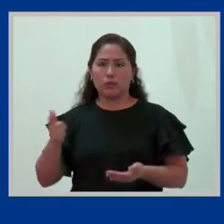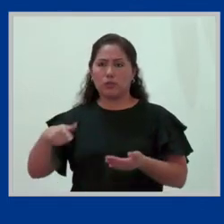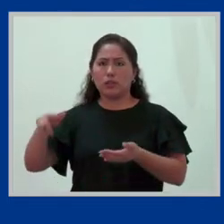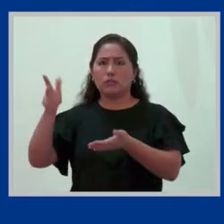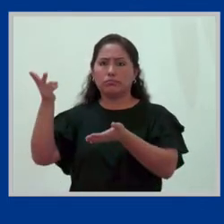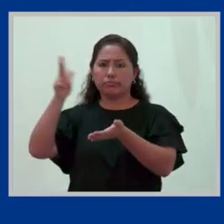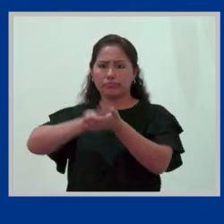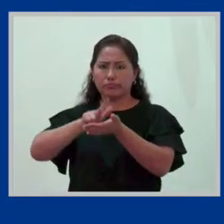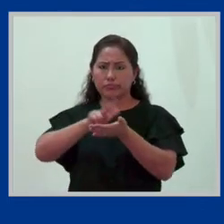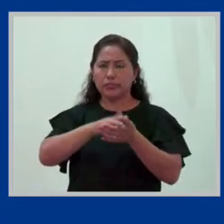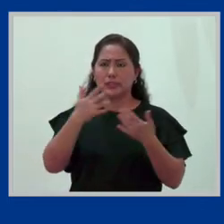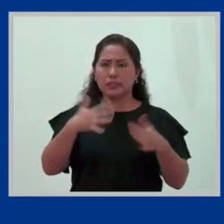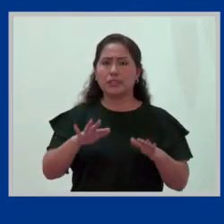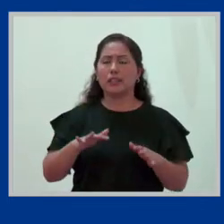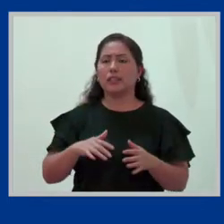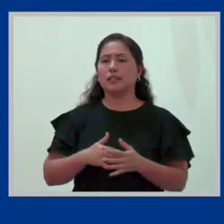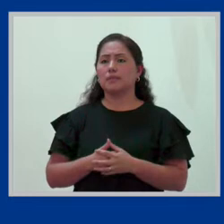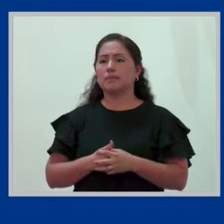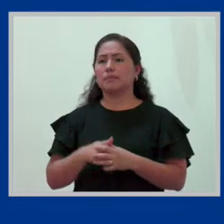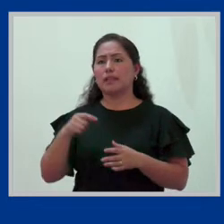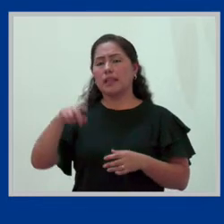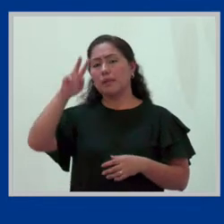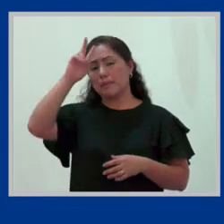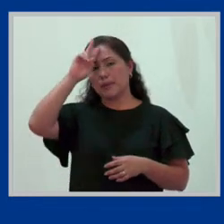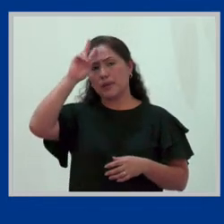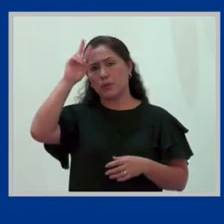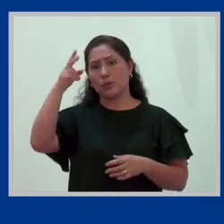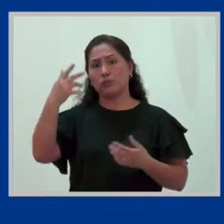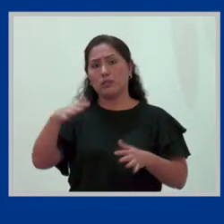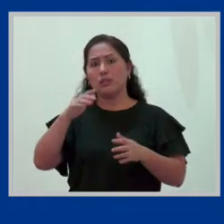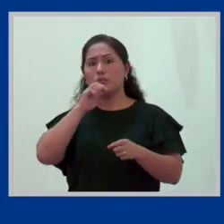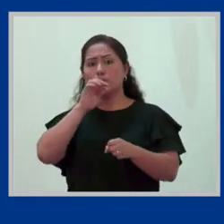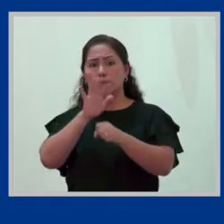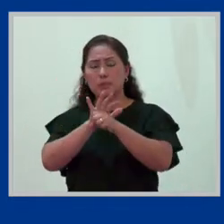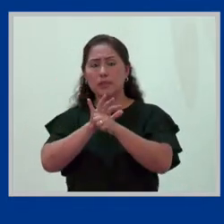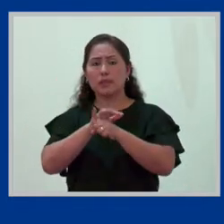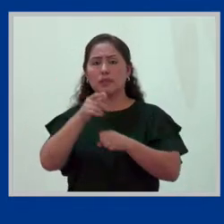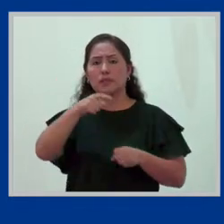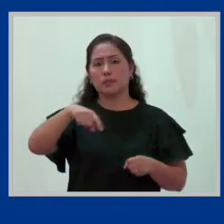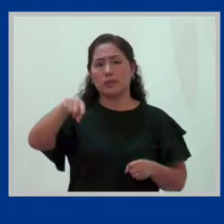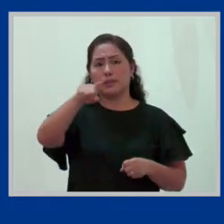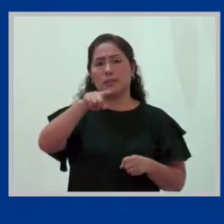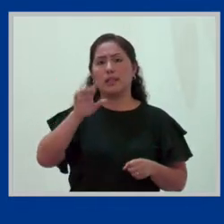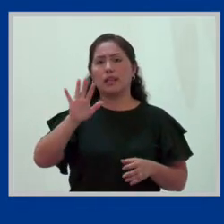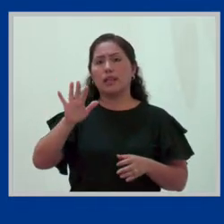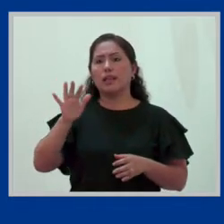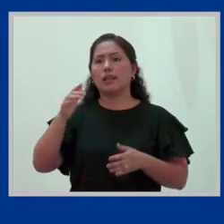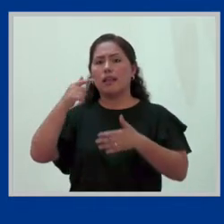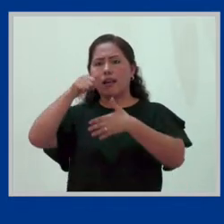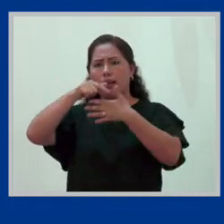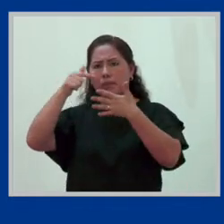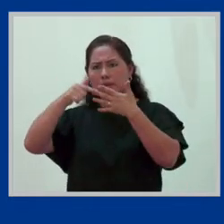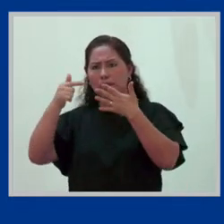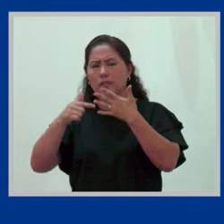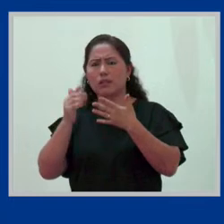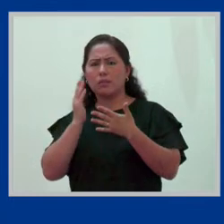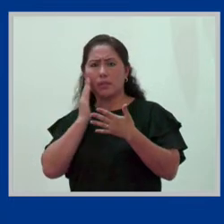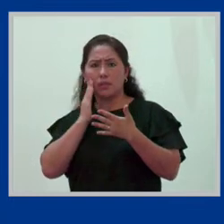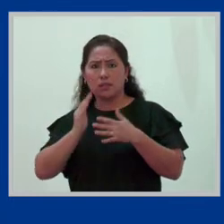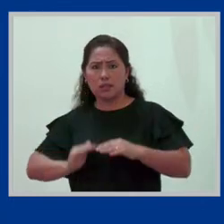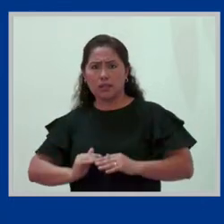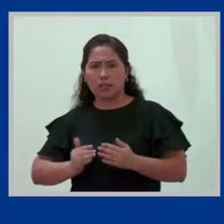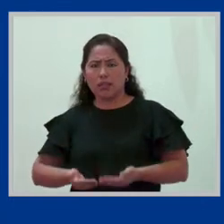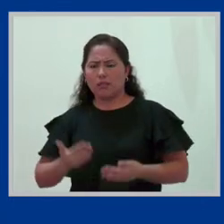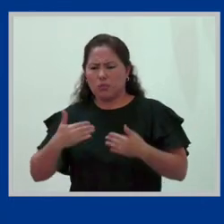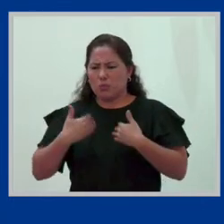específicamente, el Perú se compromete a que los aspectos de la maternidad no pueden ser un motivo